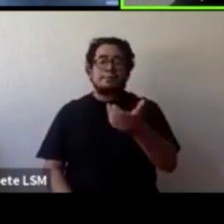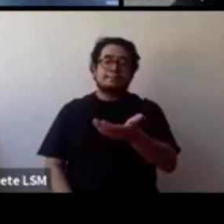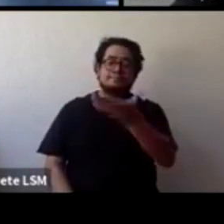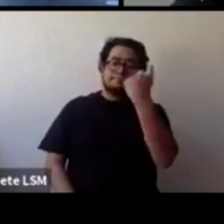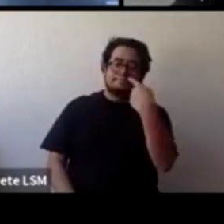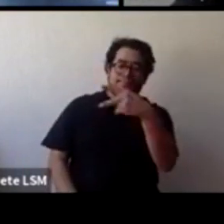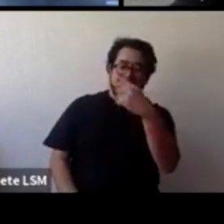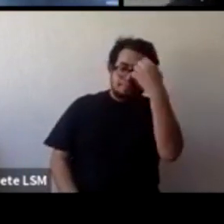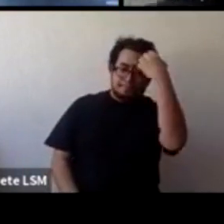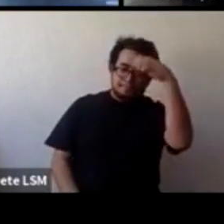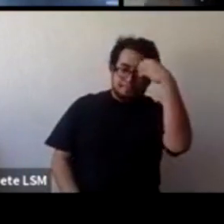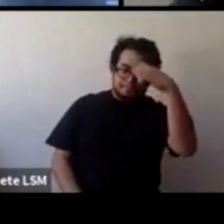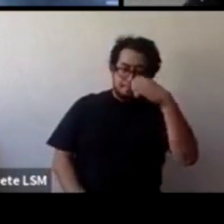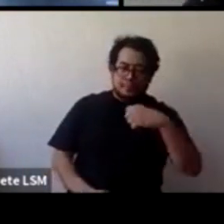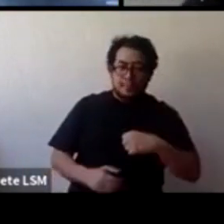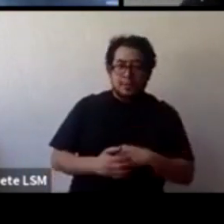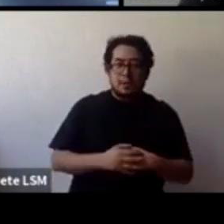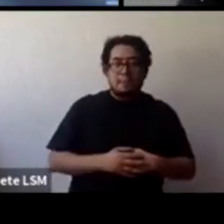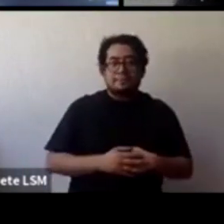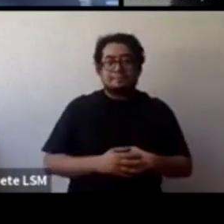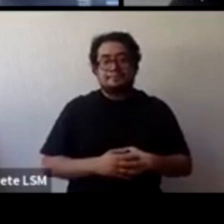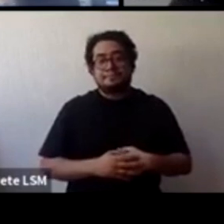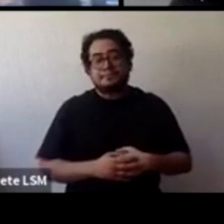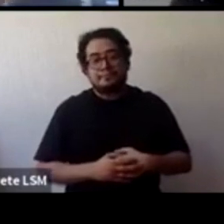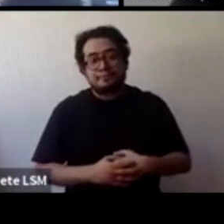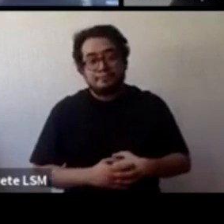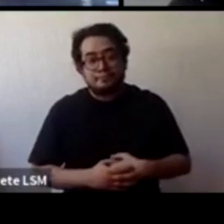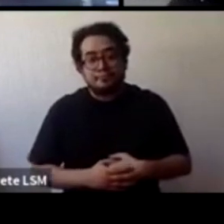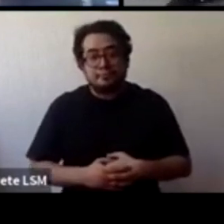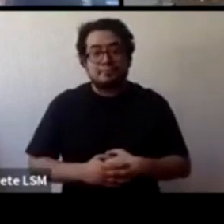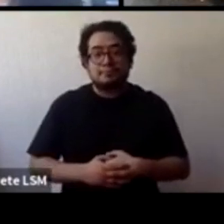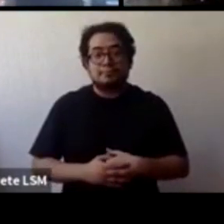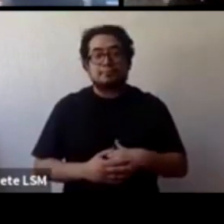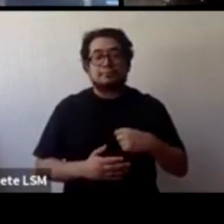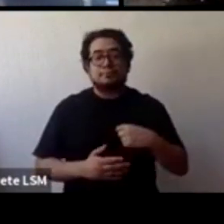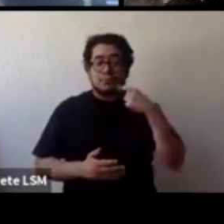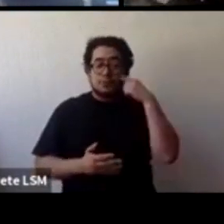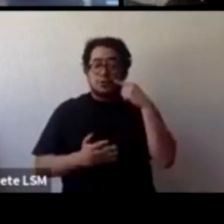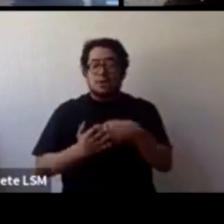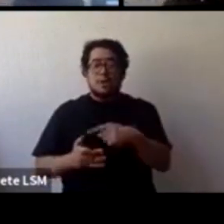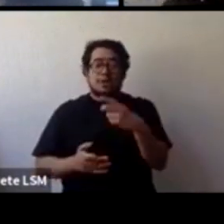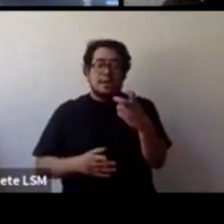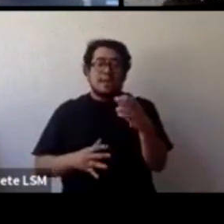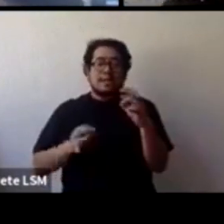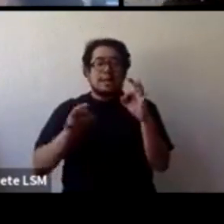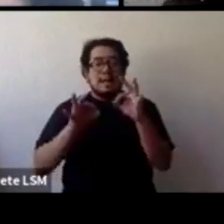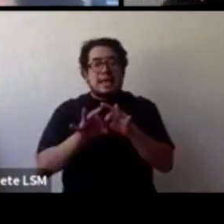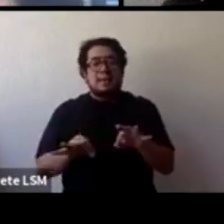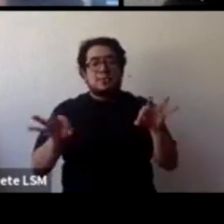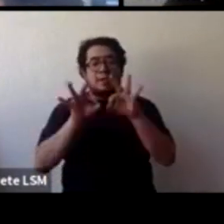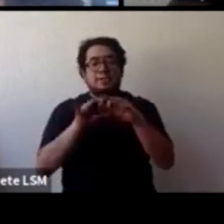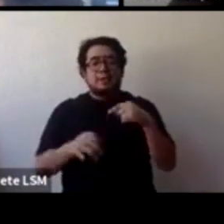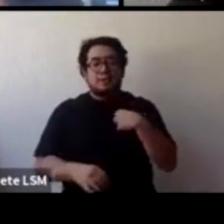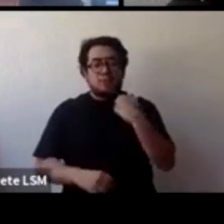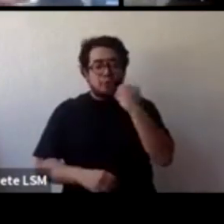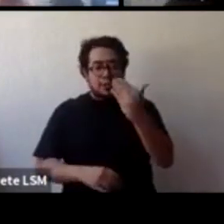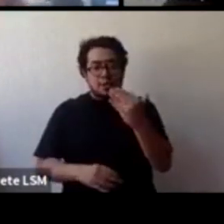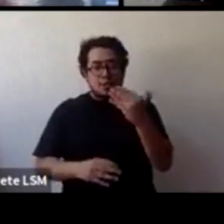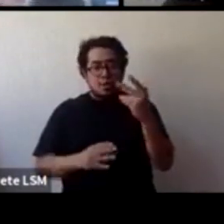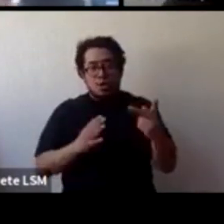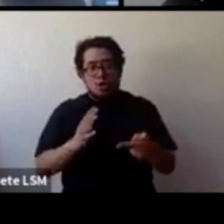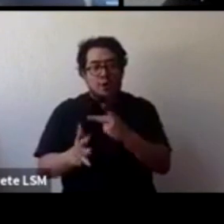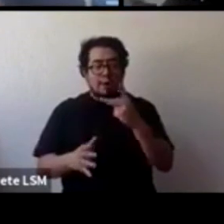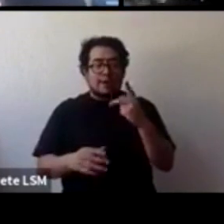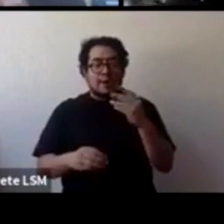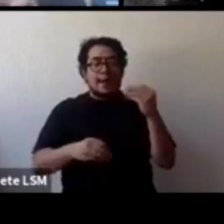sí no creo que es esencial todo lo que se ha dicho es esencial yo quiero volver un poquito y puse ahí en el chat para